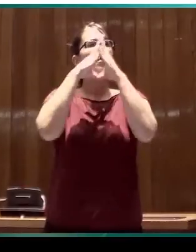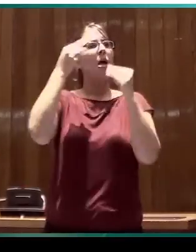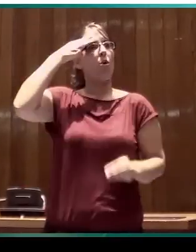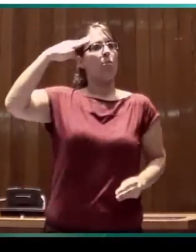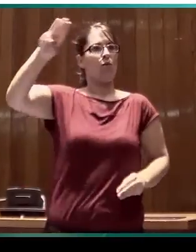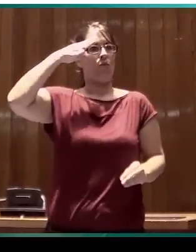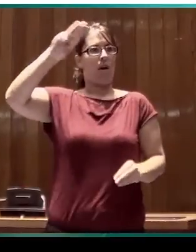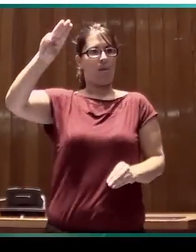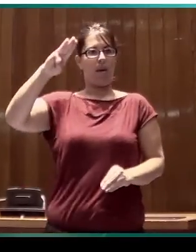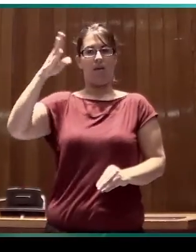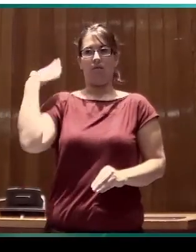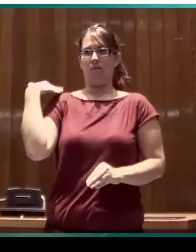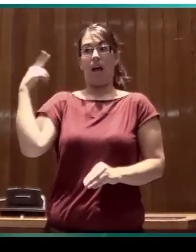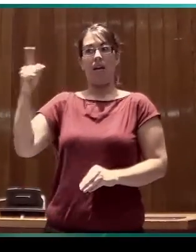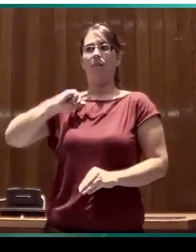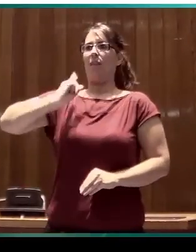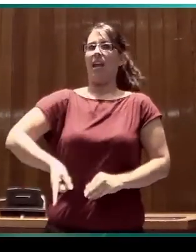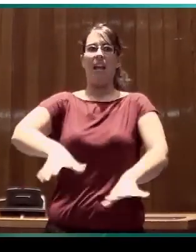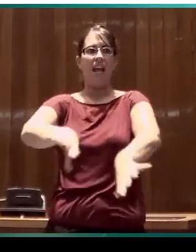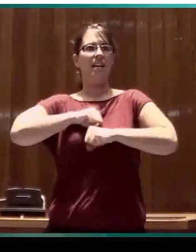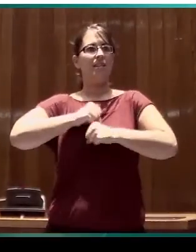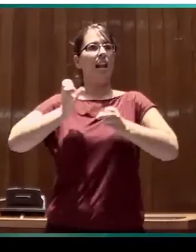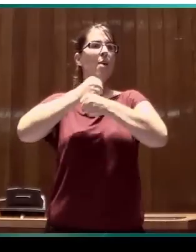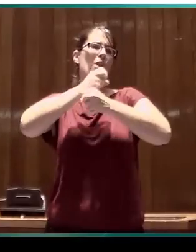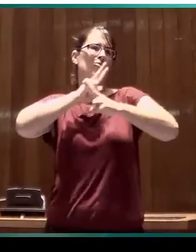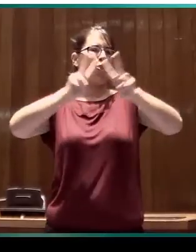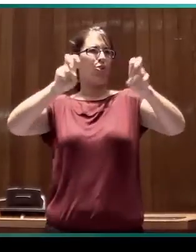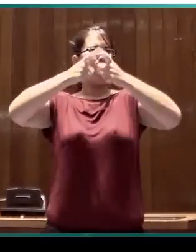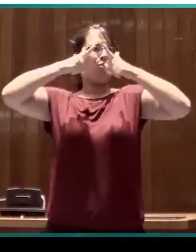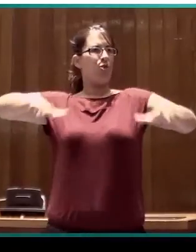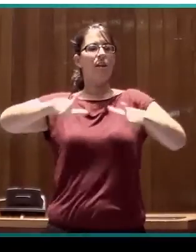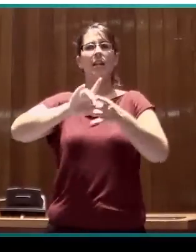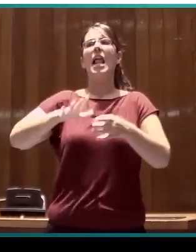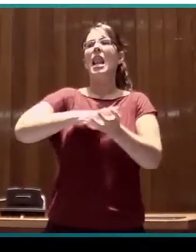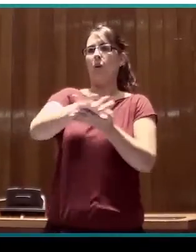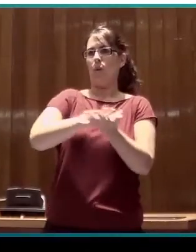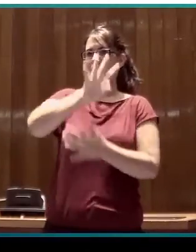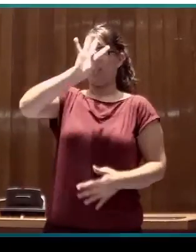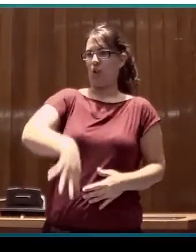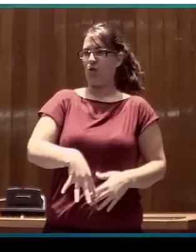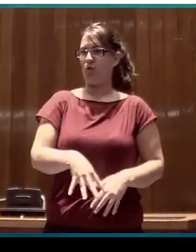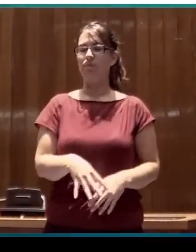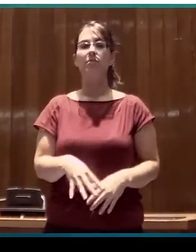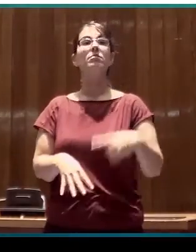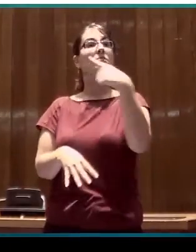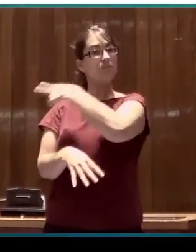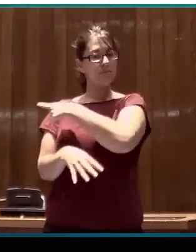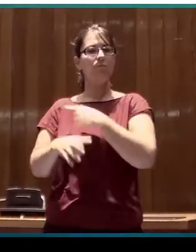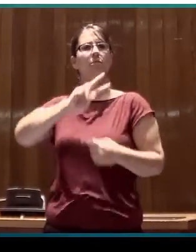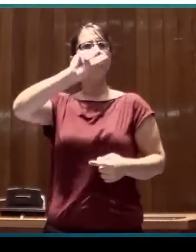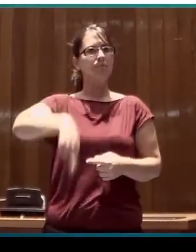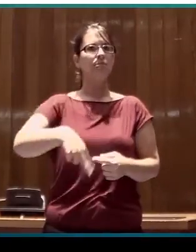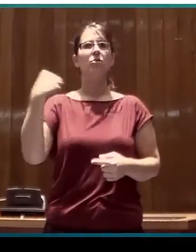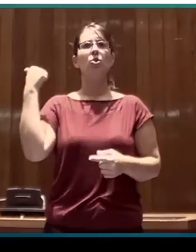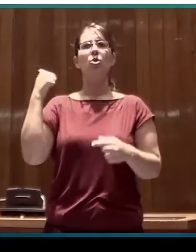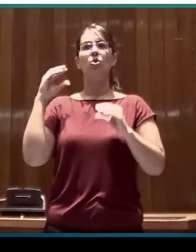donde dirige el Laboratorio de Lengua de Signos Catalana. Ha sido asimismo, en un interregno entre su largo